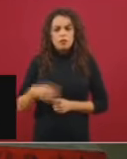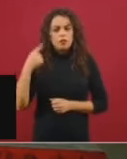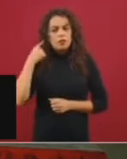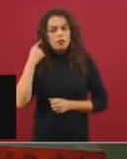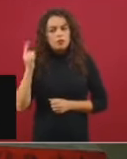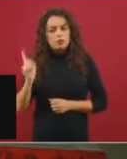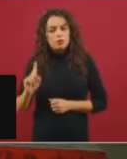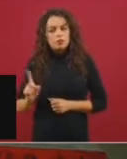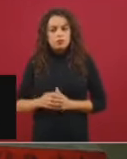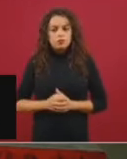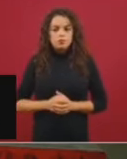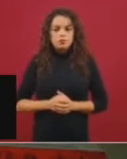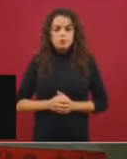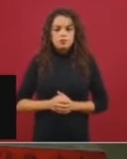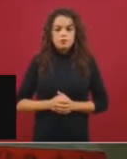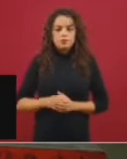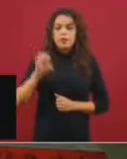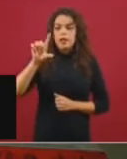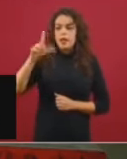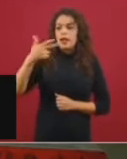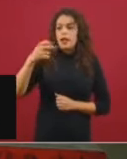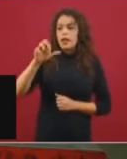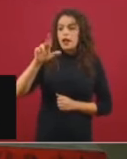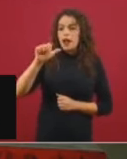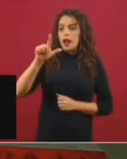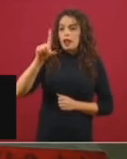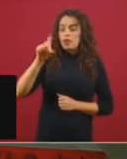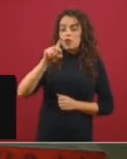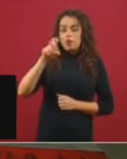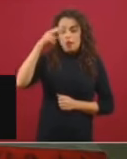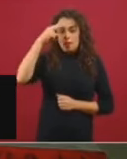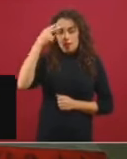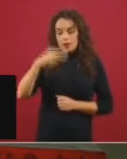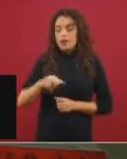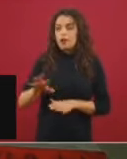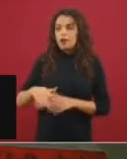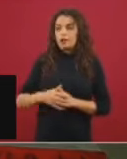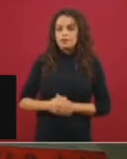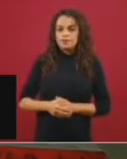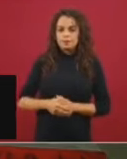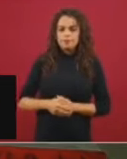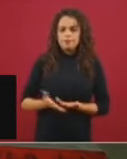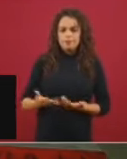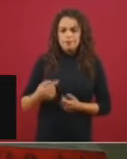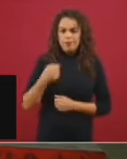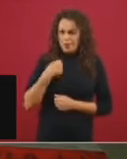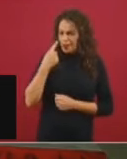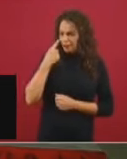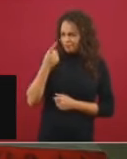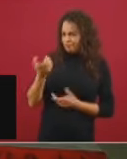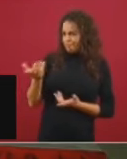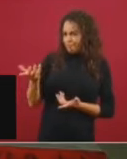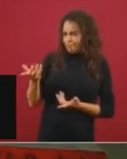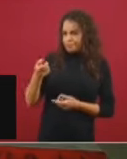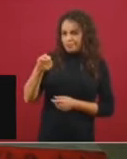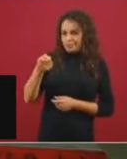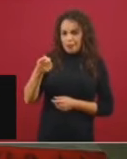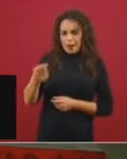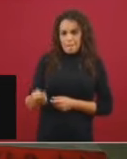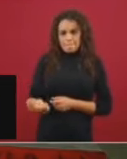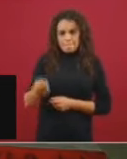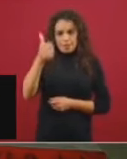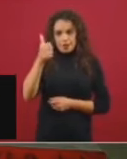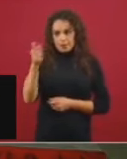El heraldo de México. El heraldo de México. Es que me llama la atención… Es la primera vez que viene, ¿verdad? Como un trae cubrebocas,